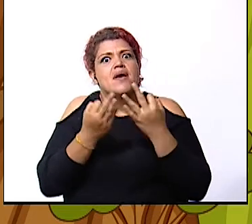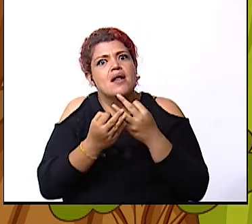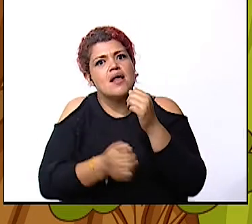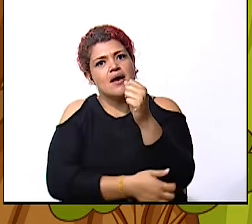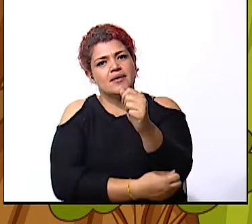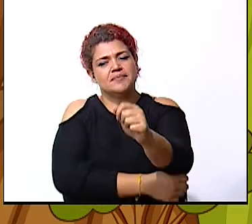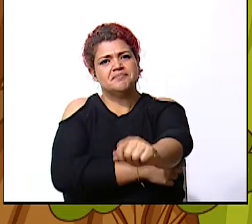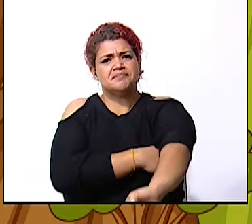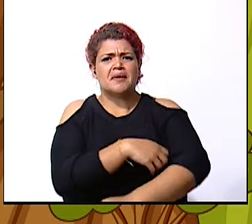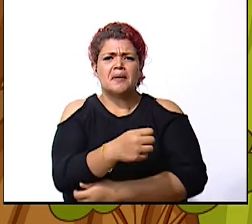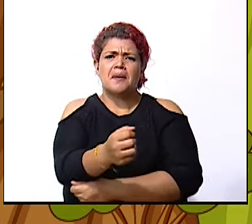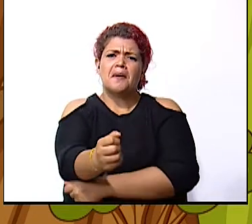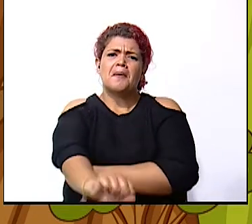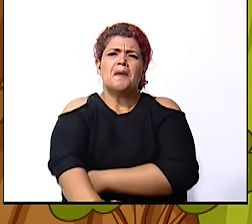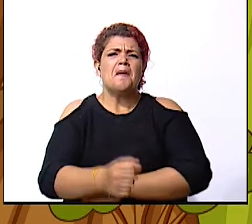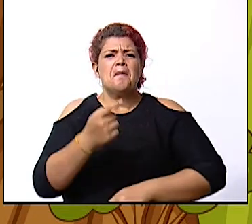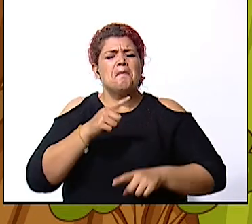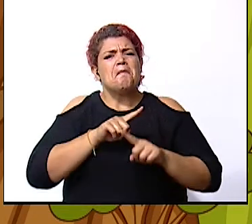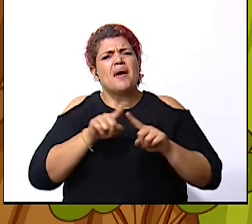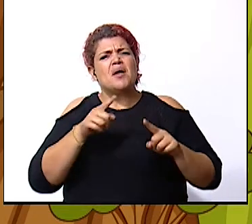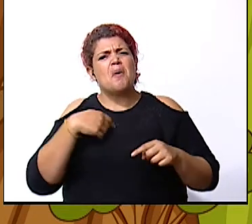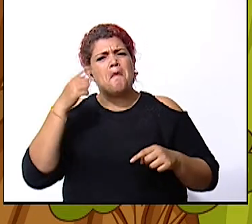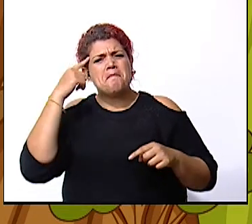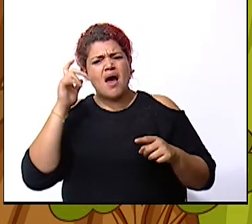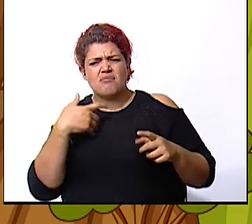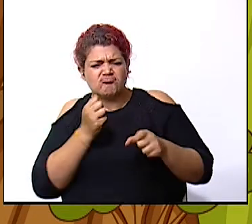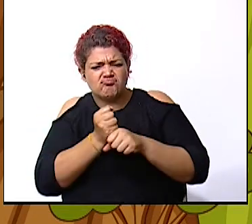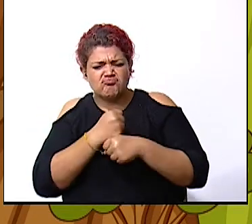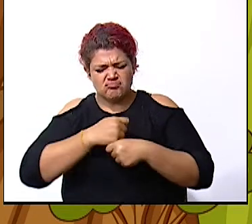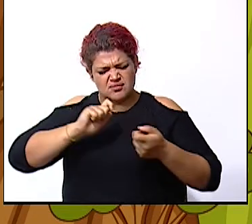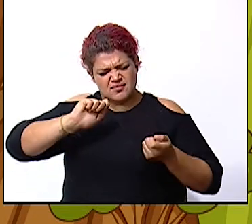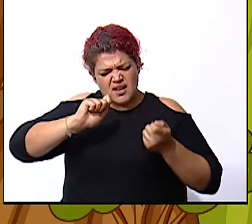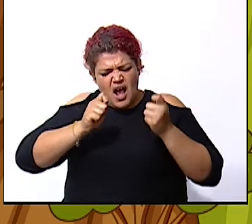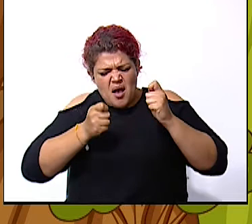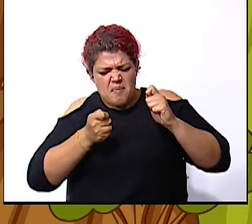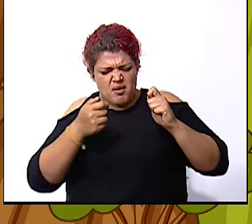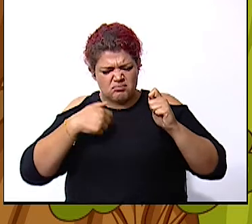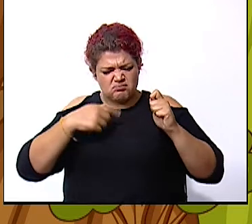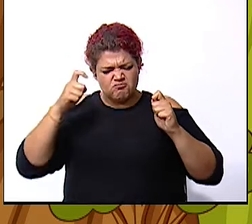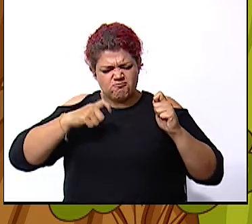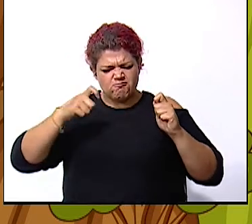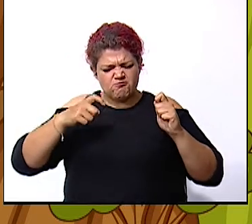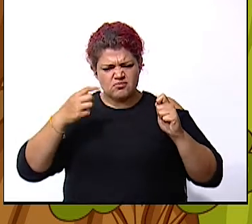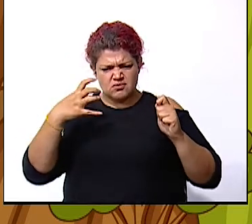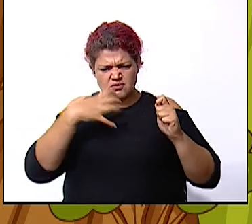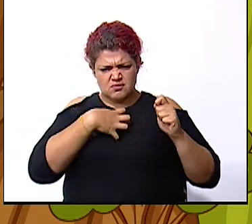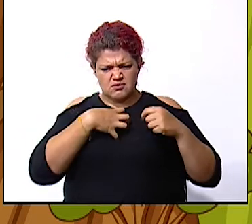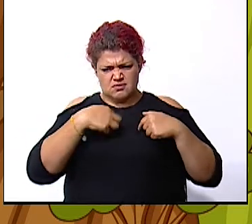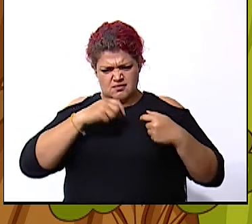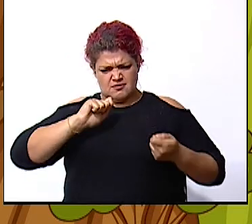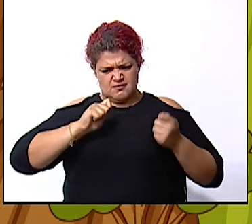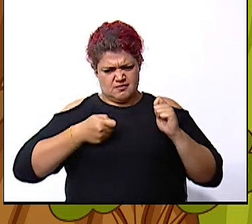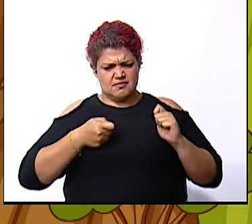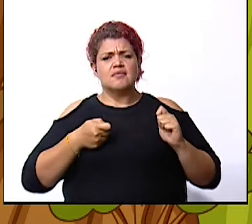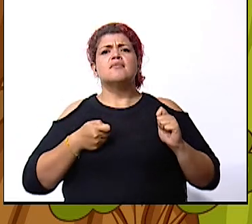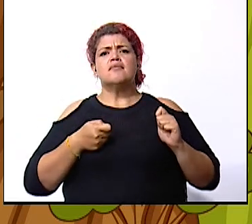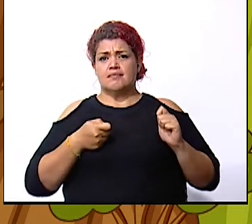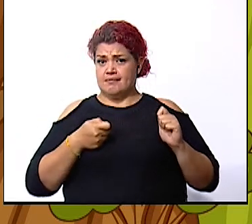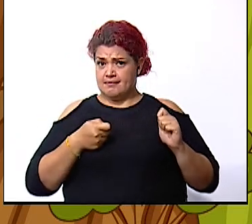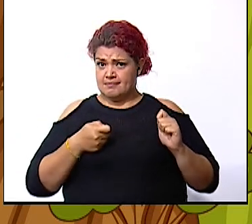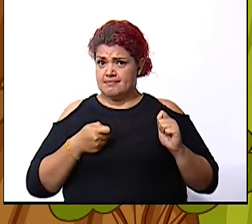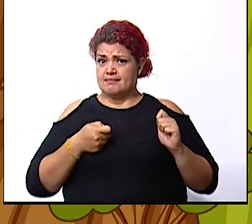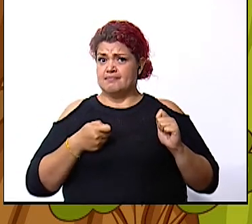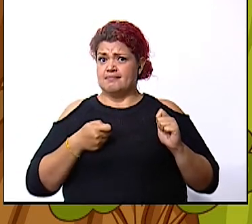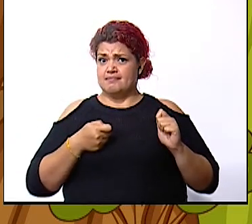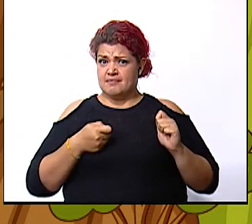pero para hacer este cambio tenemos que empezar desde nosotros sí exactamente